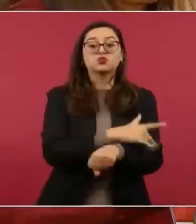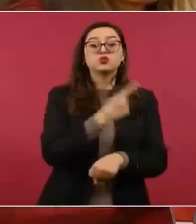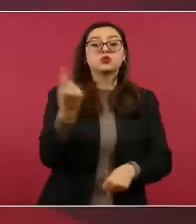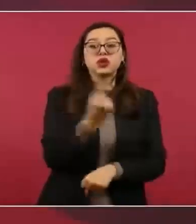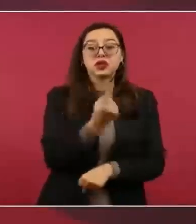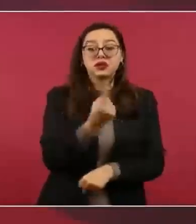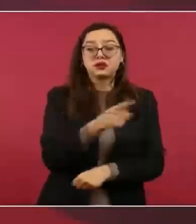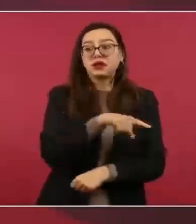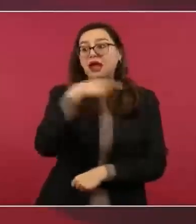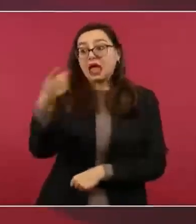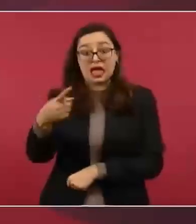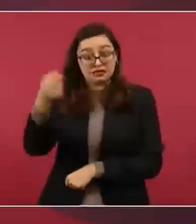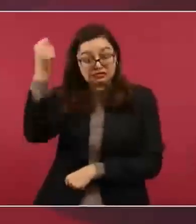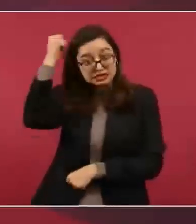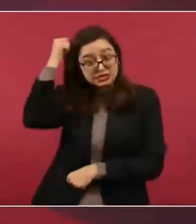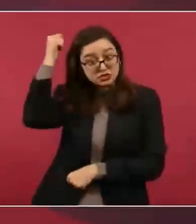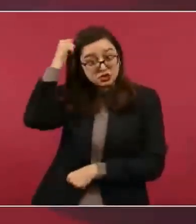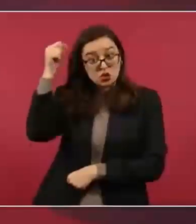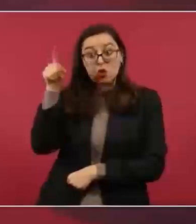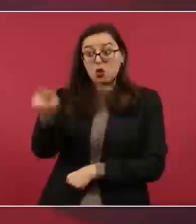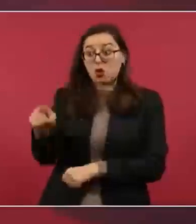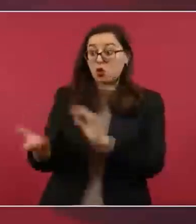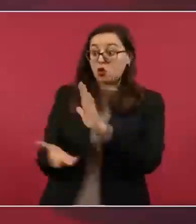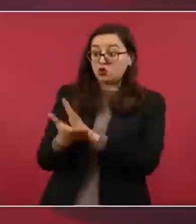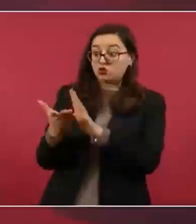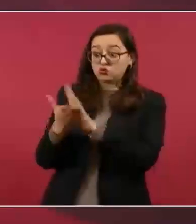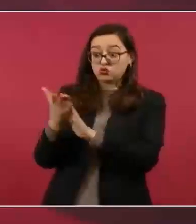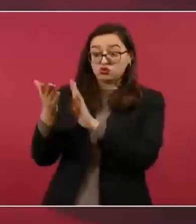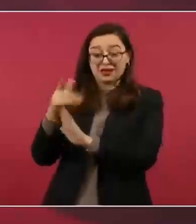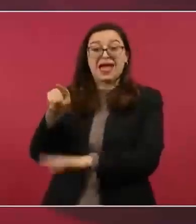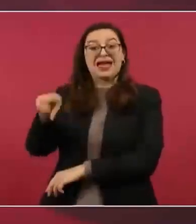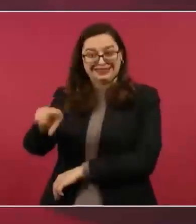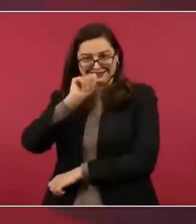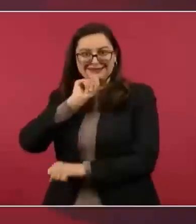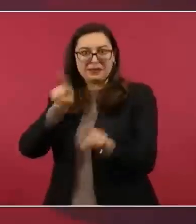Con la construcción del aeropuerto de Texcoco, otra tranza.